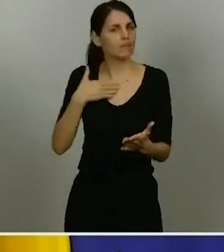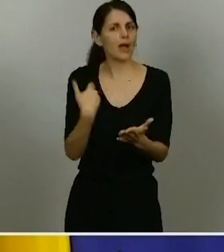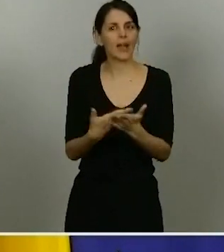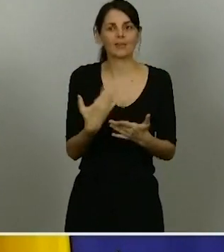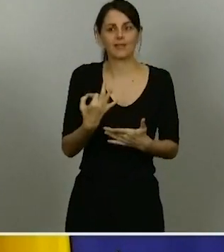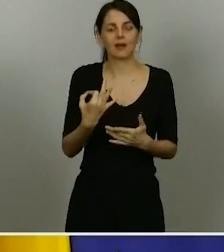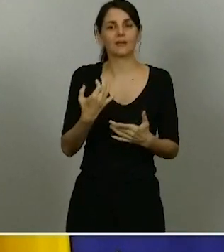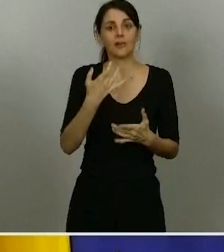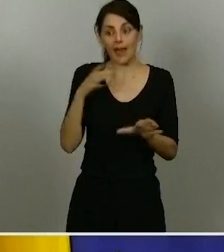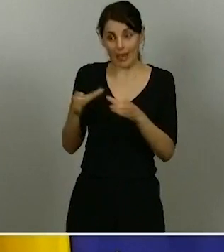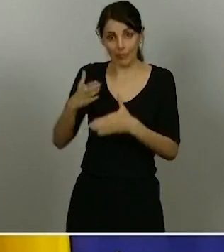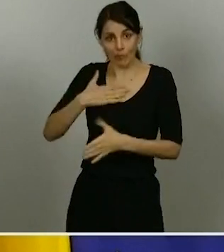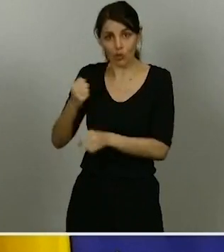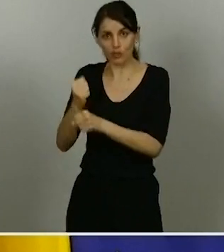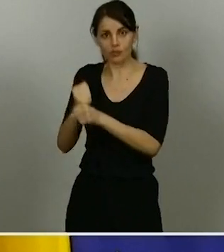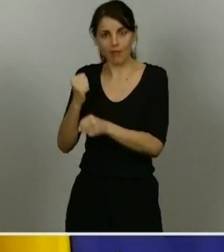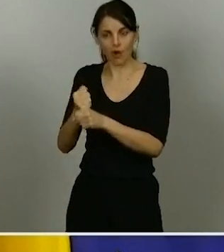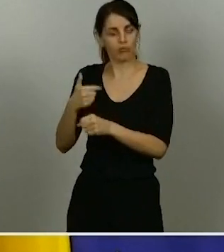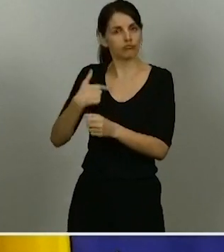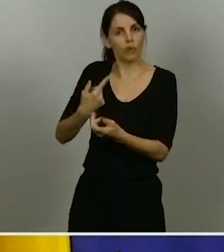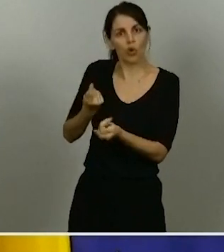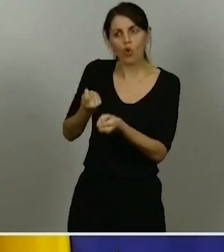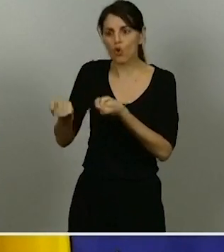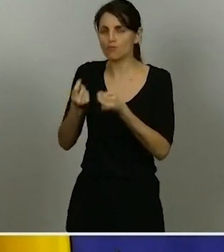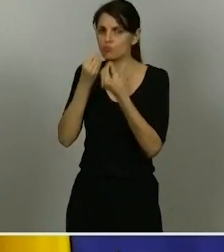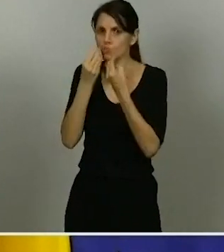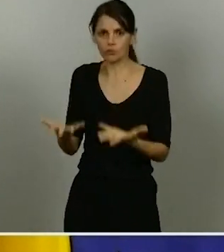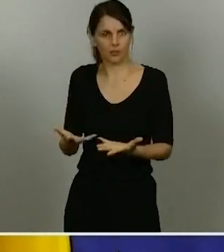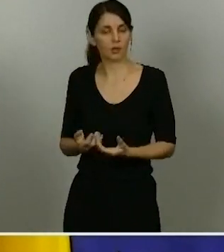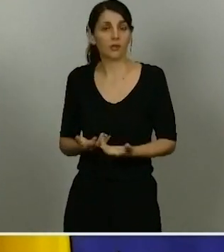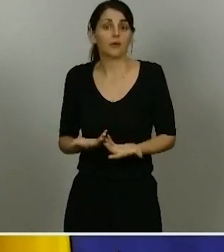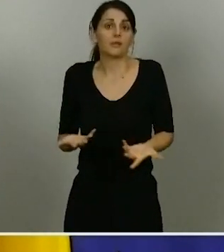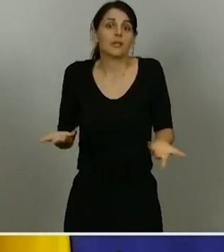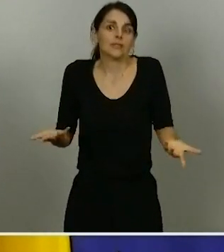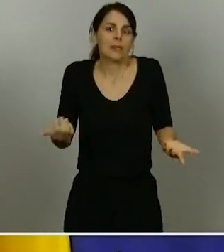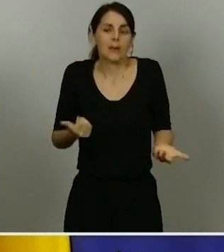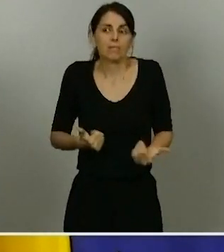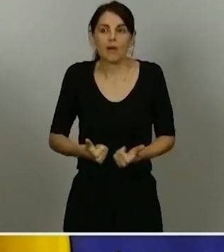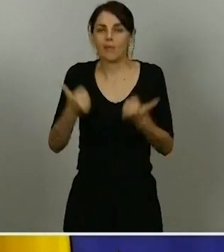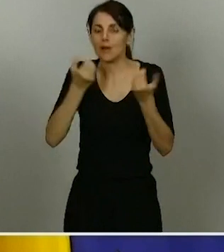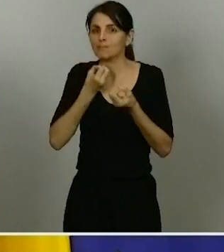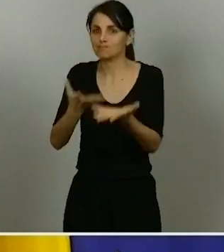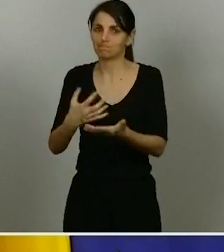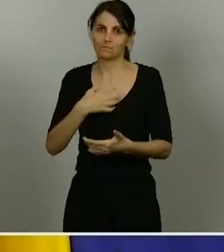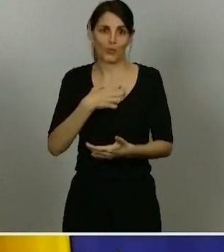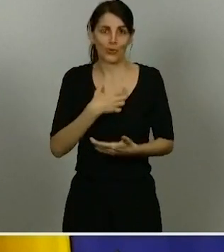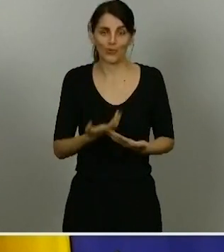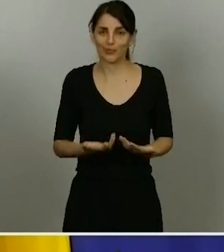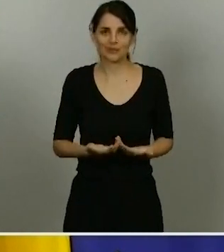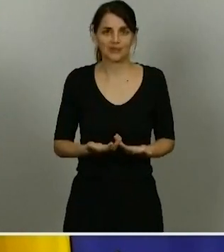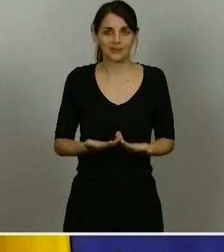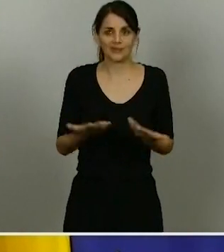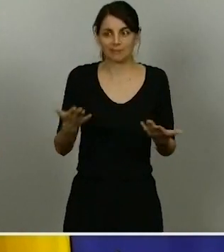mí estén lo mejor dirigidos que yo sepa y poco más puedo decir. No creo que sea una cuestión de abandonarlo para